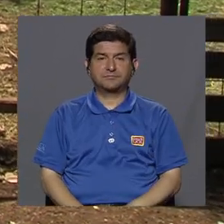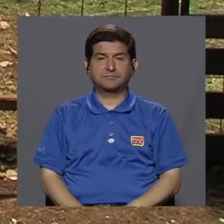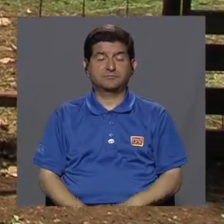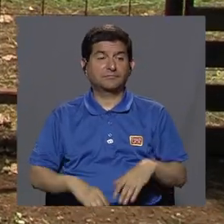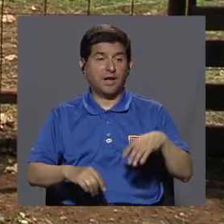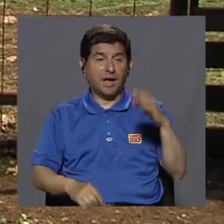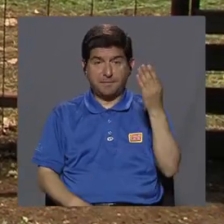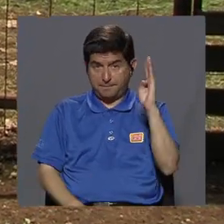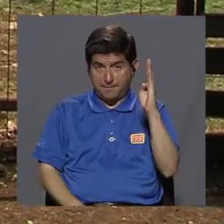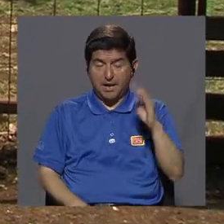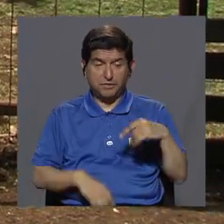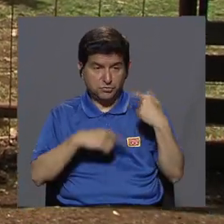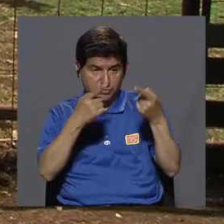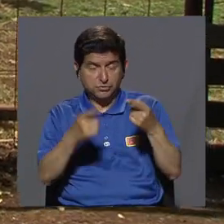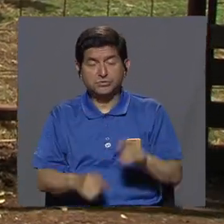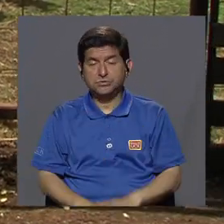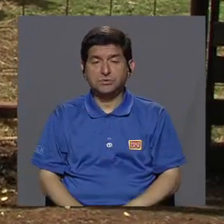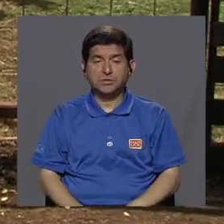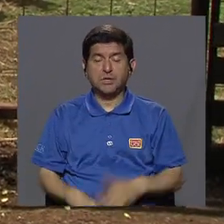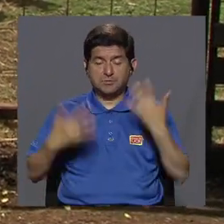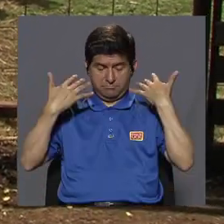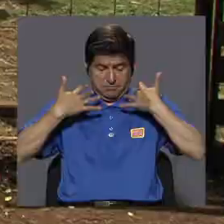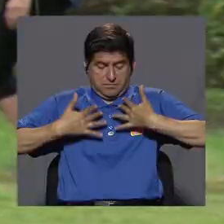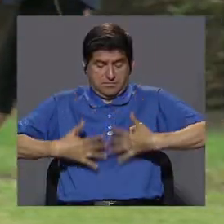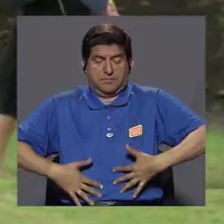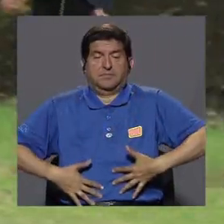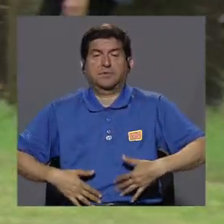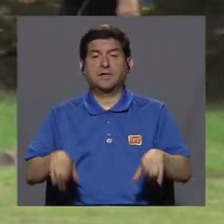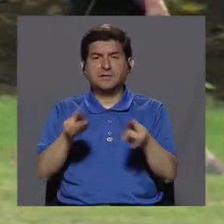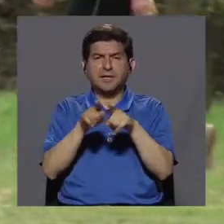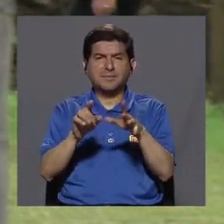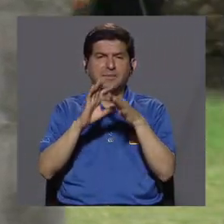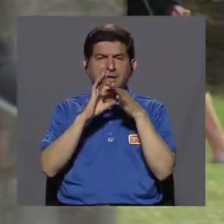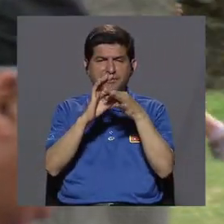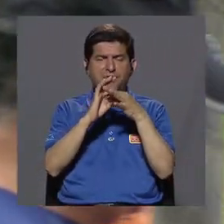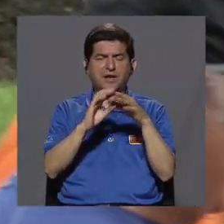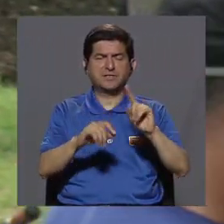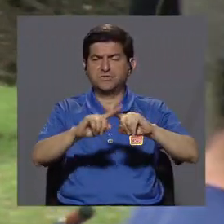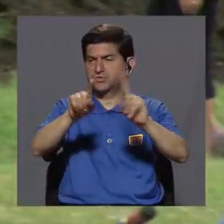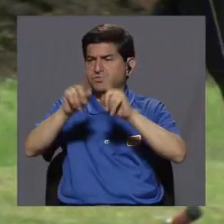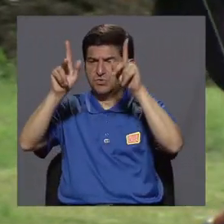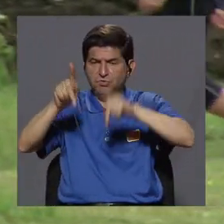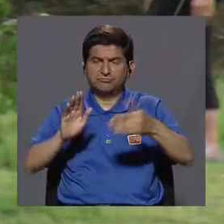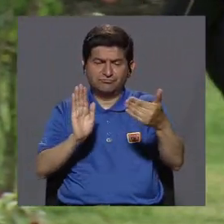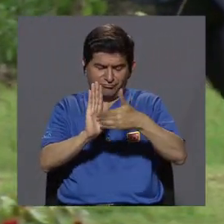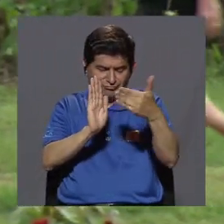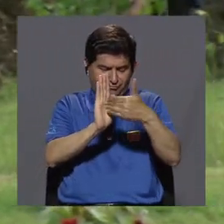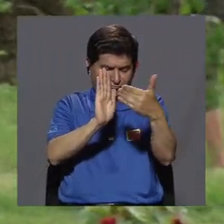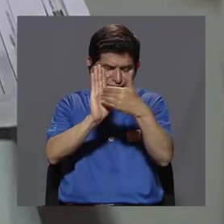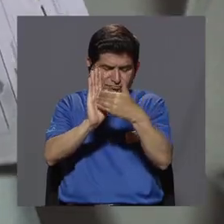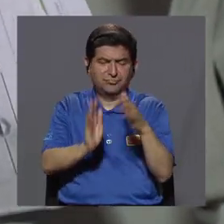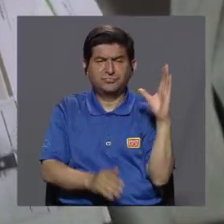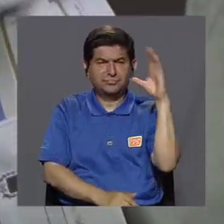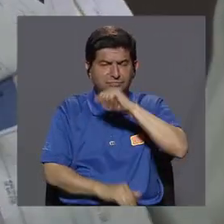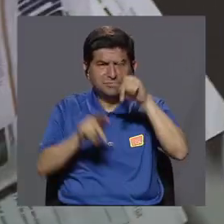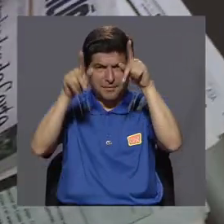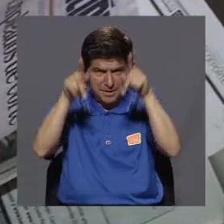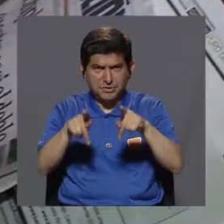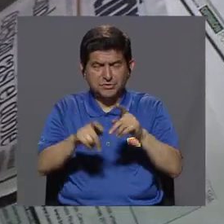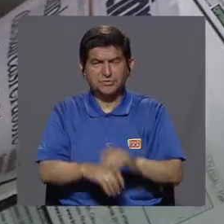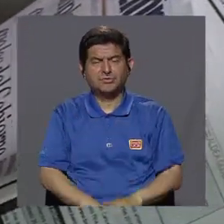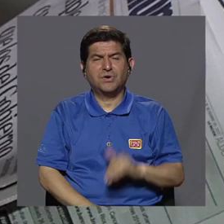Ir al baño. Vestirse. Vestirse. También cómo las relaciones interpersonales se van afectando. Cuando vemos que una persona